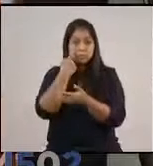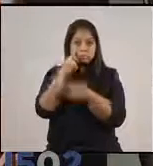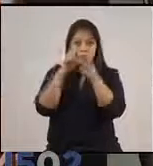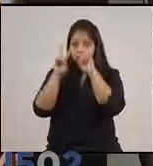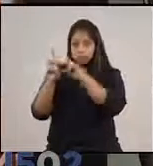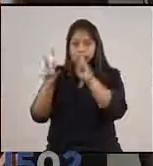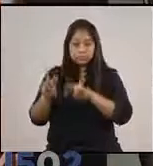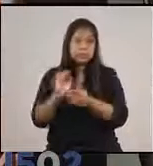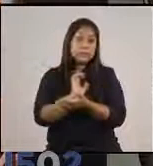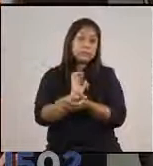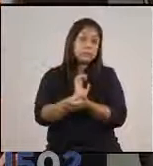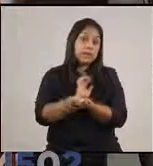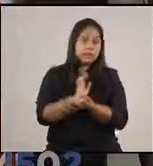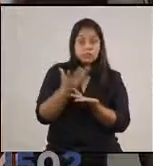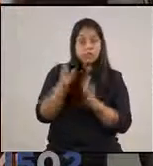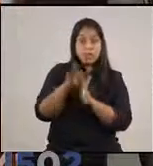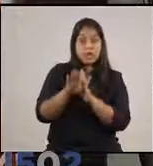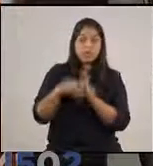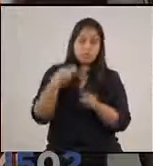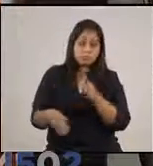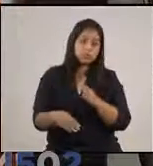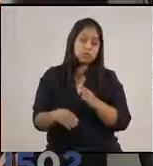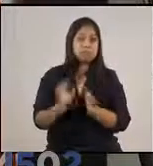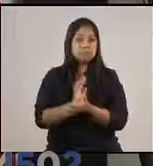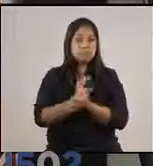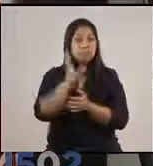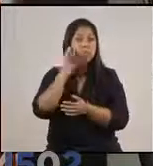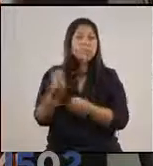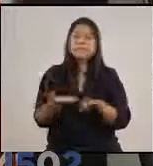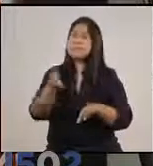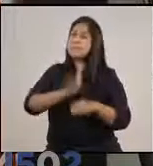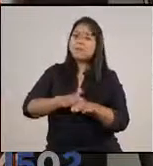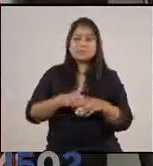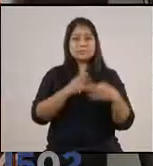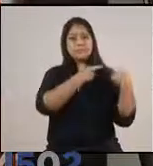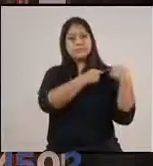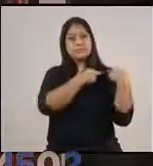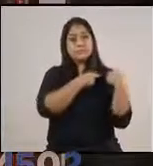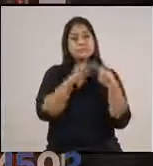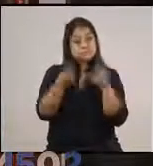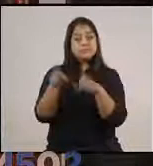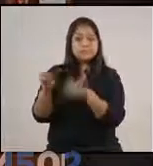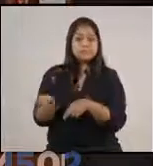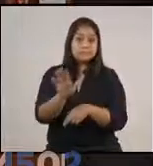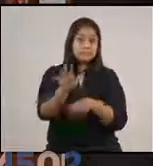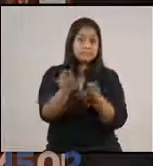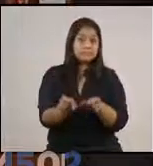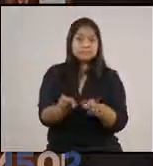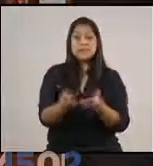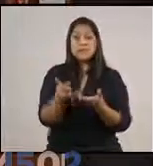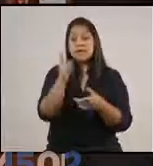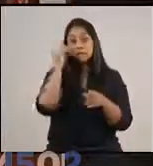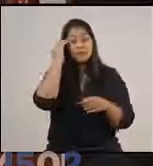que cada vez hayan menos sanciones porque hay más compromiso con el país y su gente. Sabemos que algunas